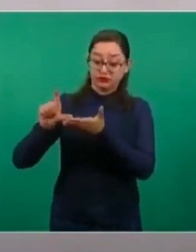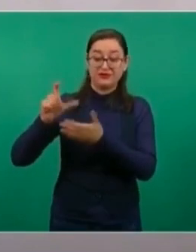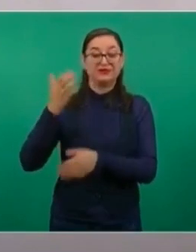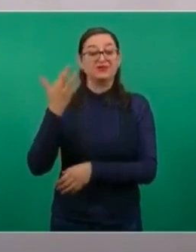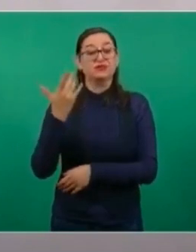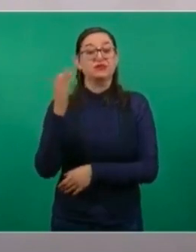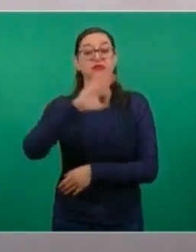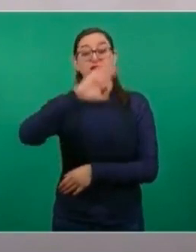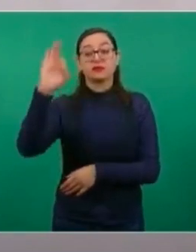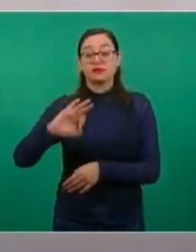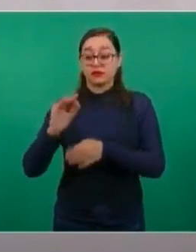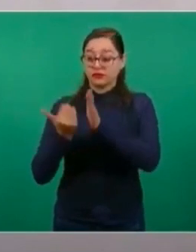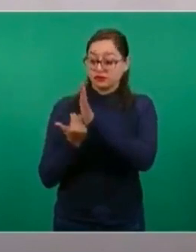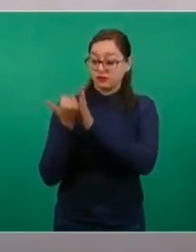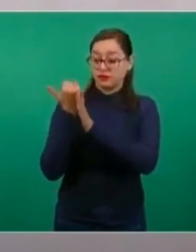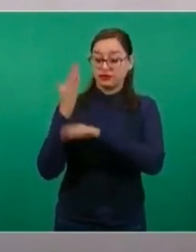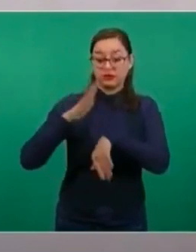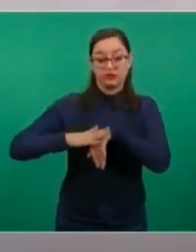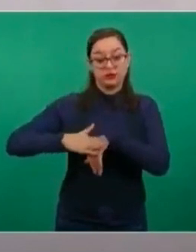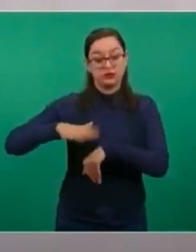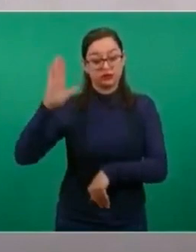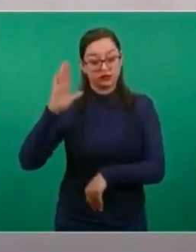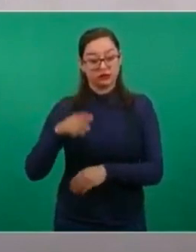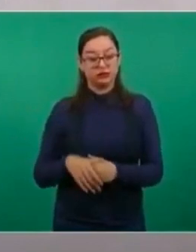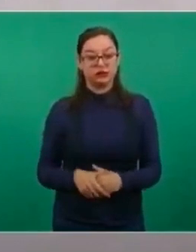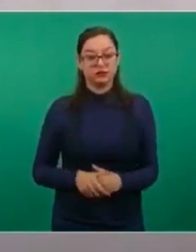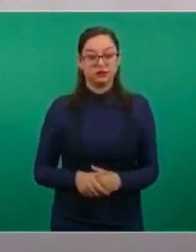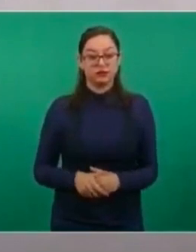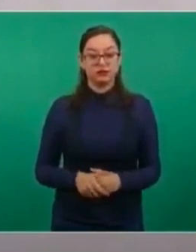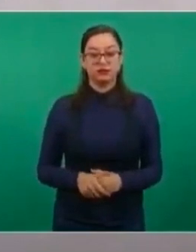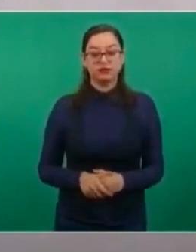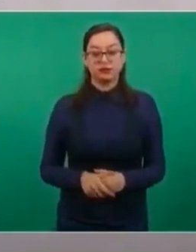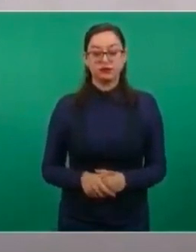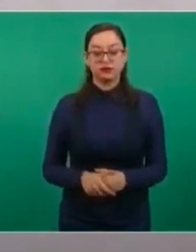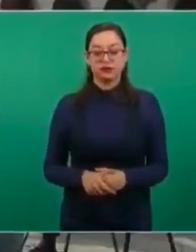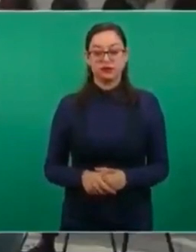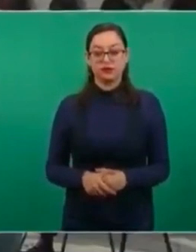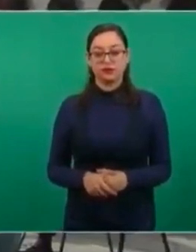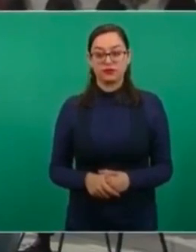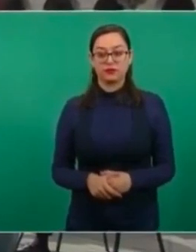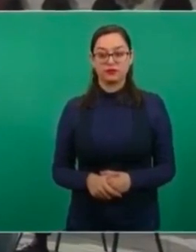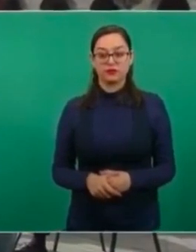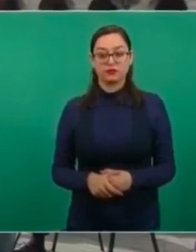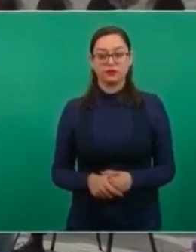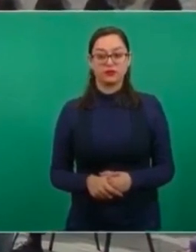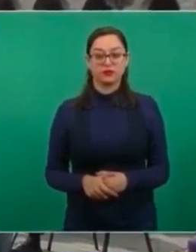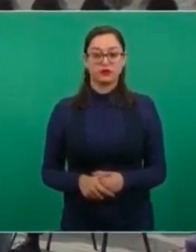por ciento. en términos reales, como nunca.